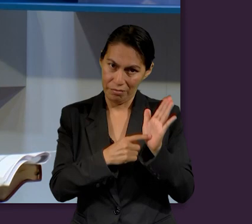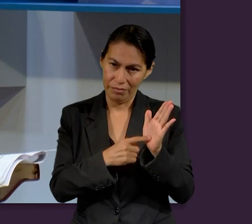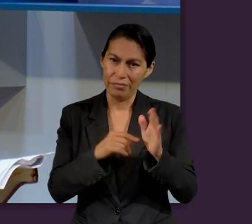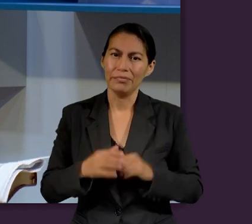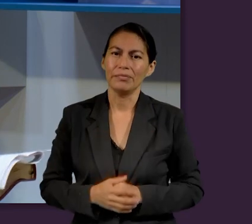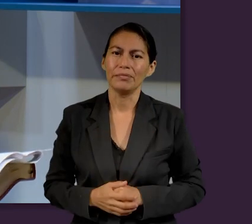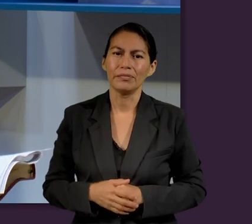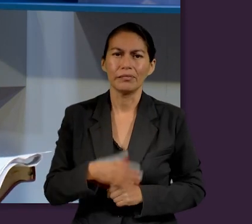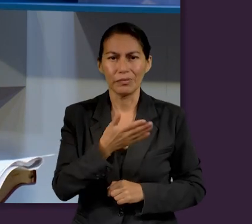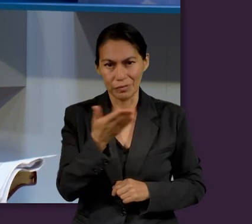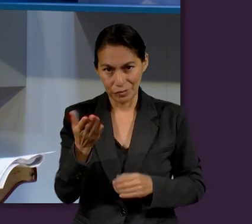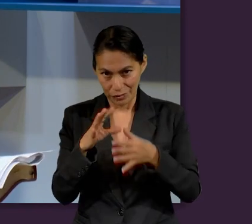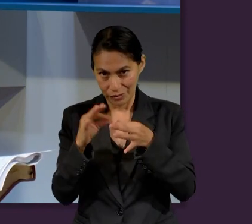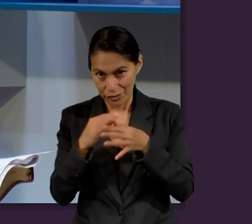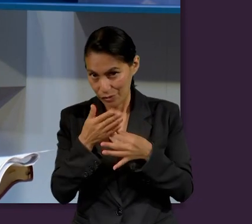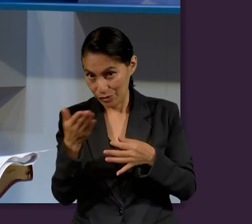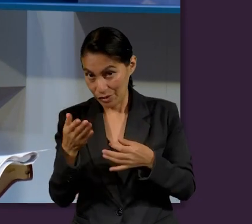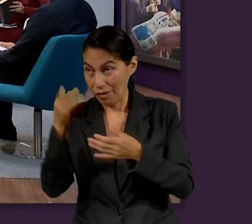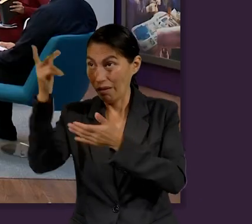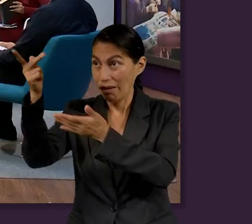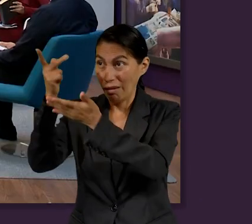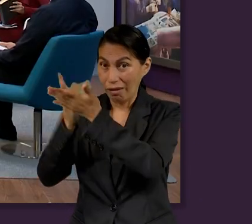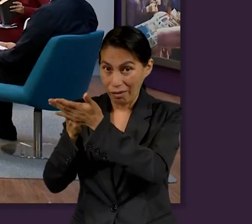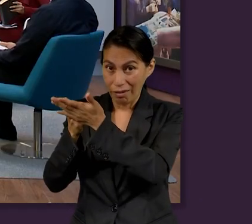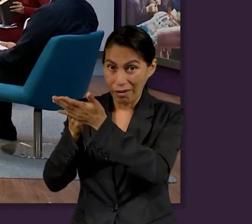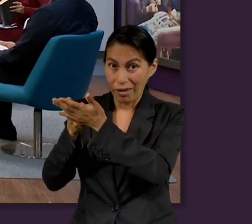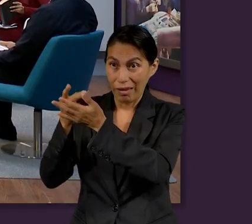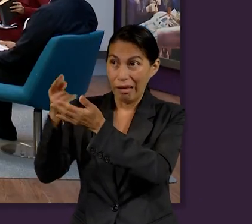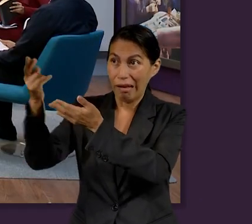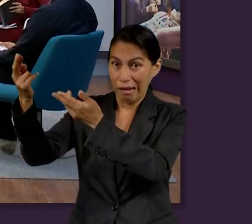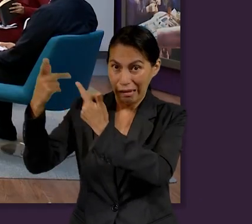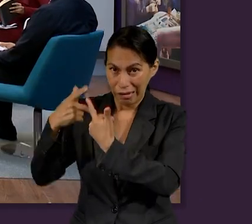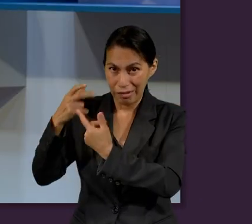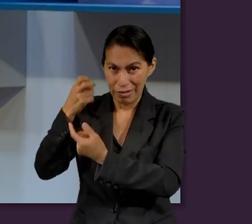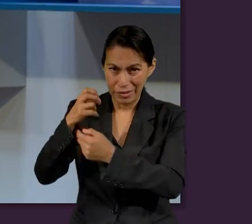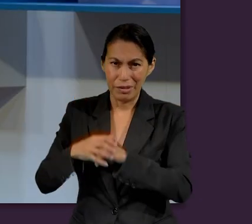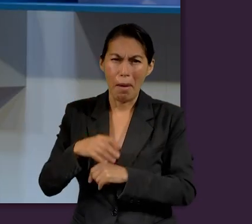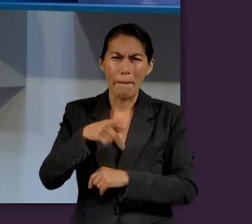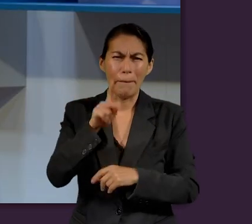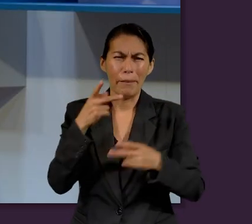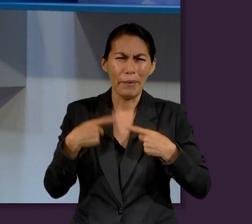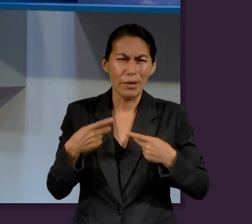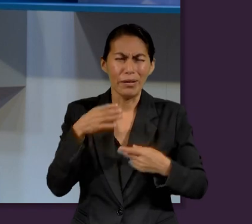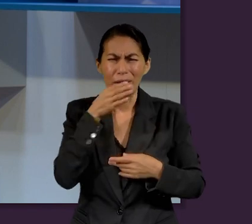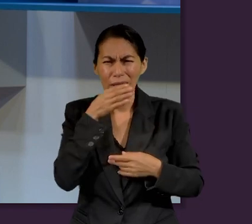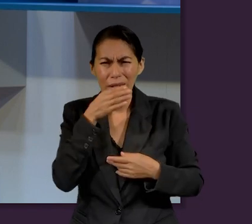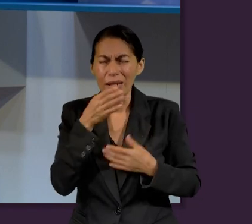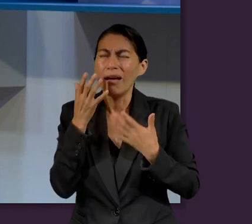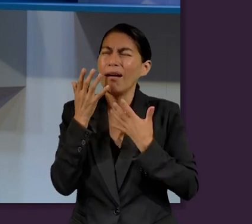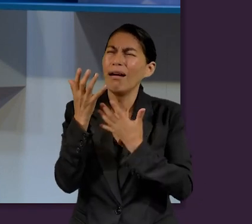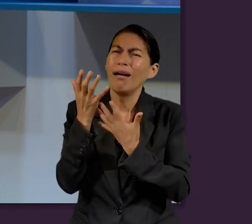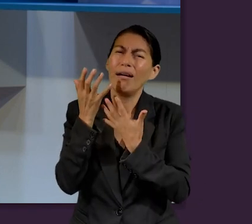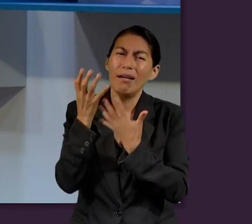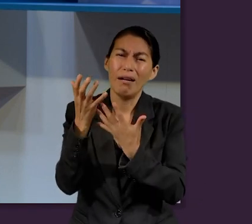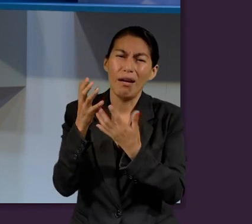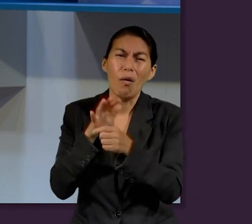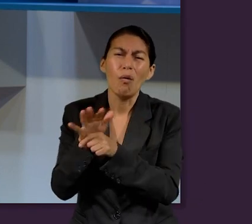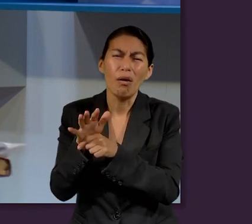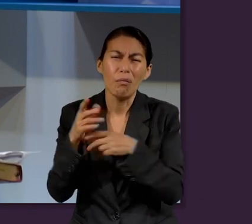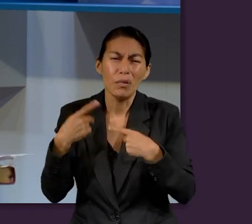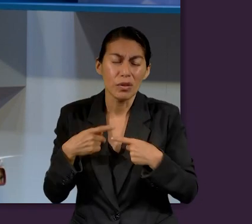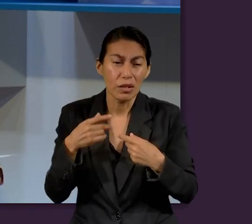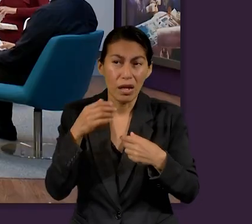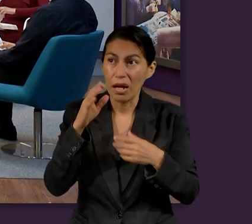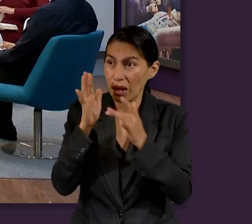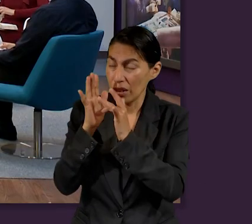descrito en sí la recompensa, es la nueva Jerusalén, que es el anhelo de todo cristiano, de todo quien